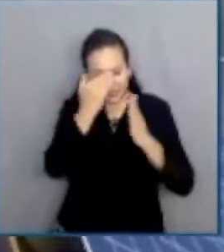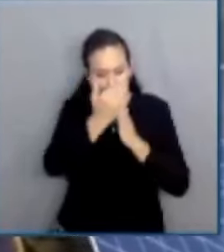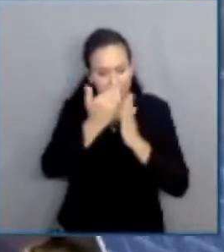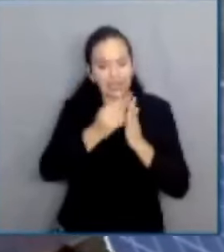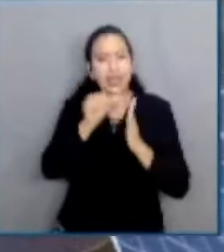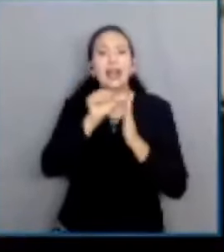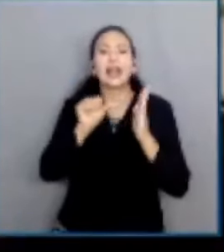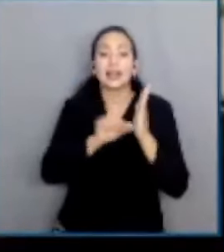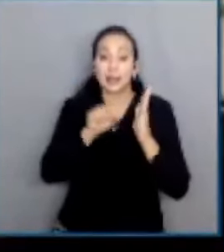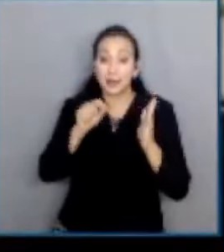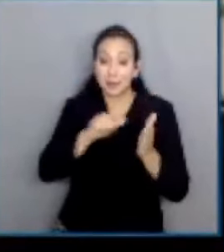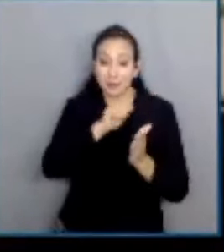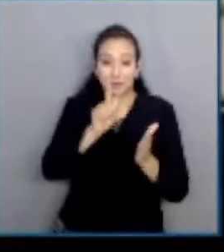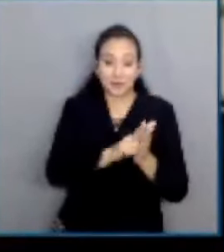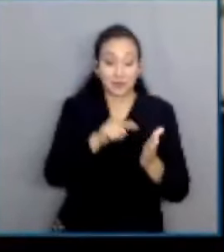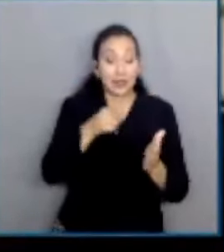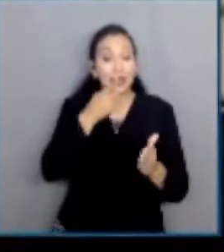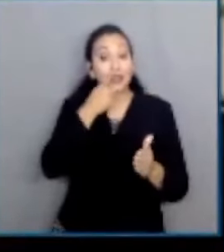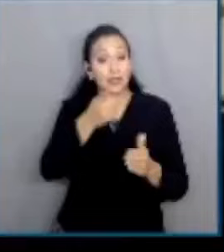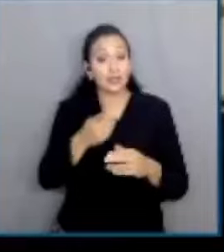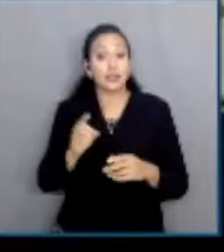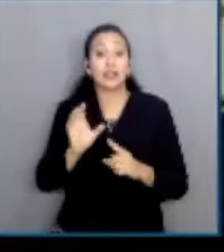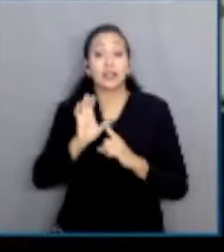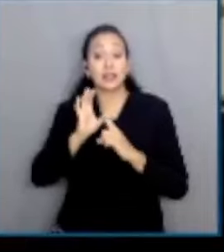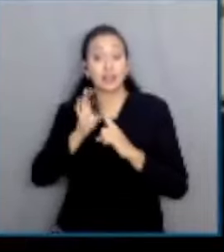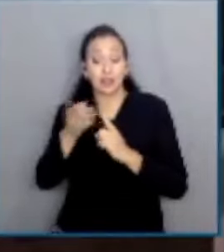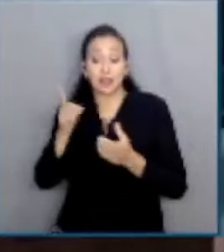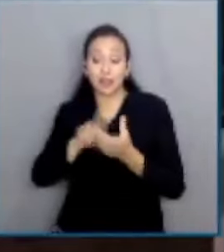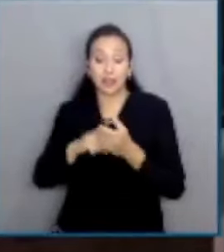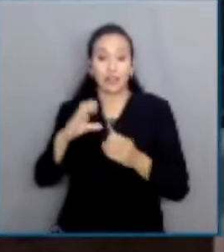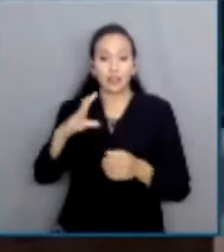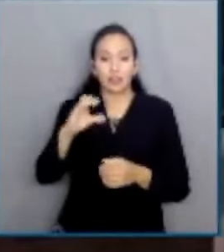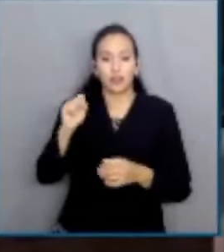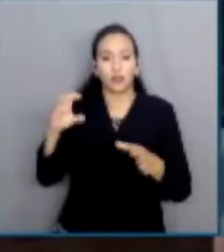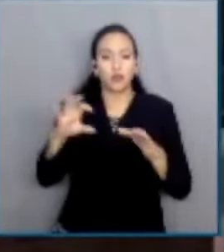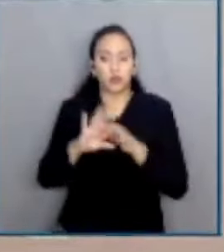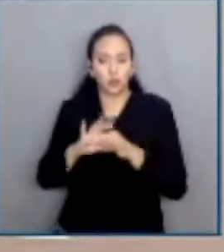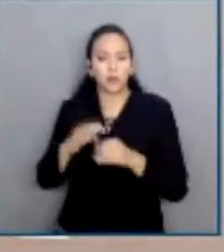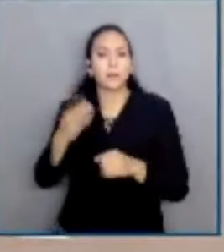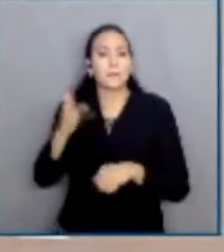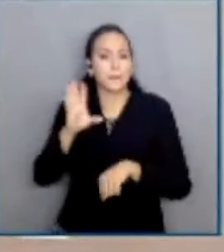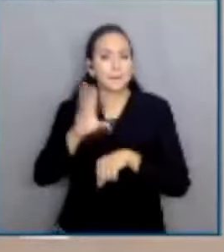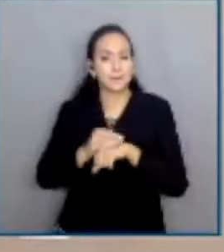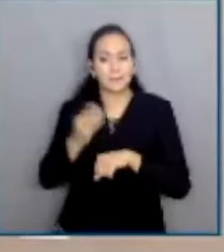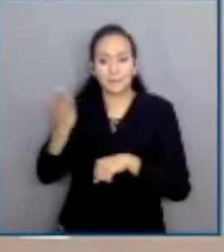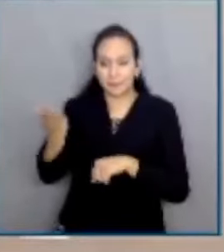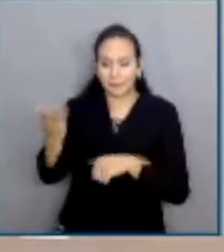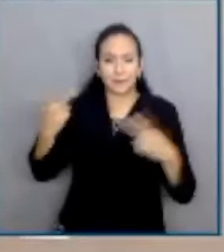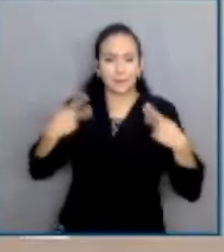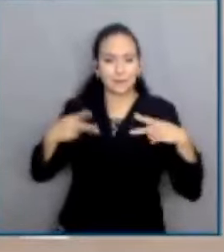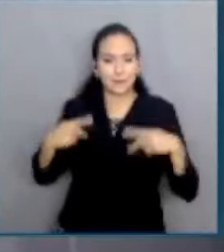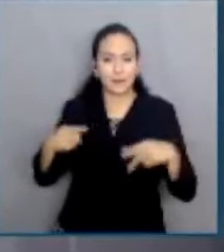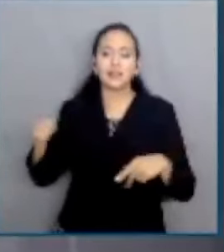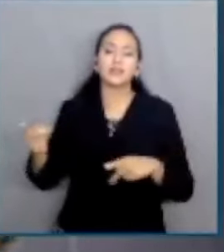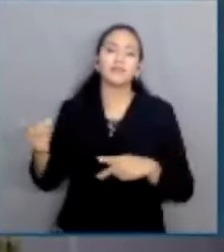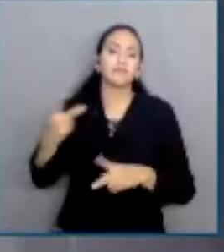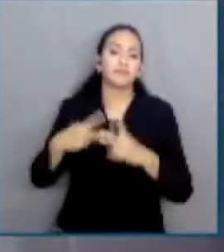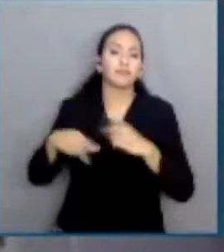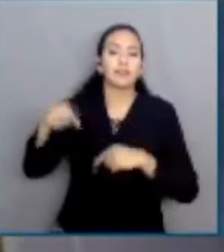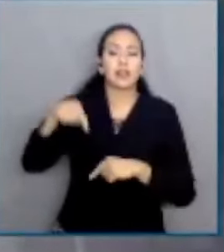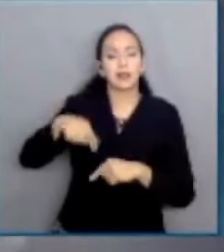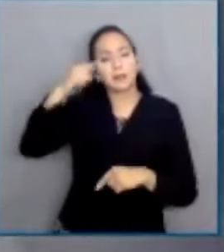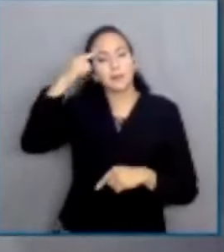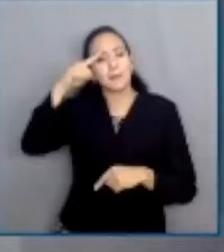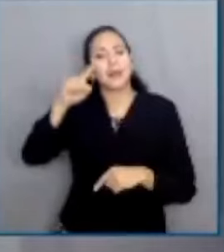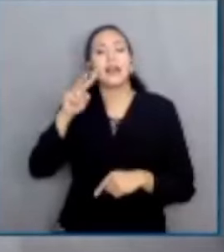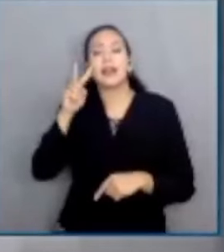que permite que las comisiones del Congreso local soliciten la presencia de los servidores públicos de los entes estatales si es necesaria para dar razón